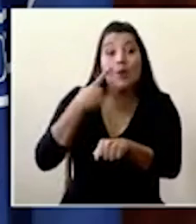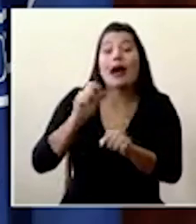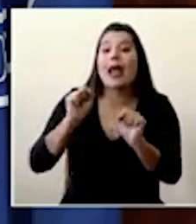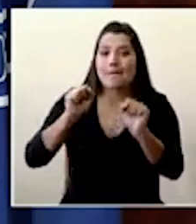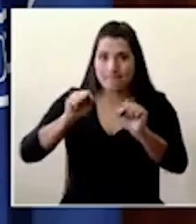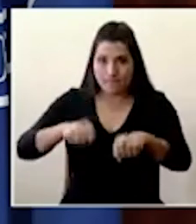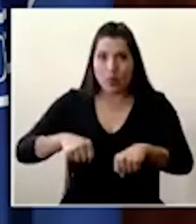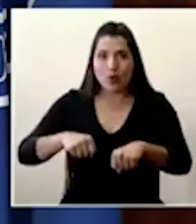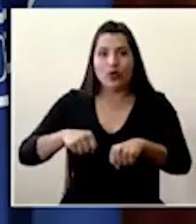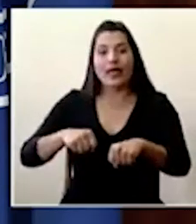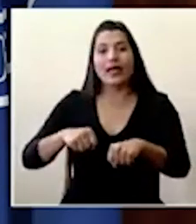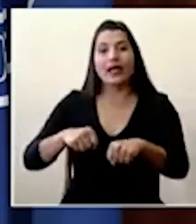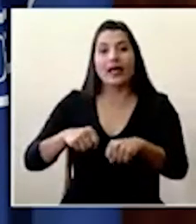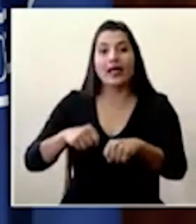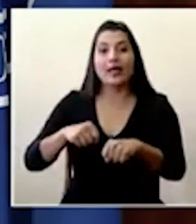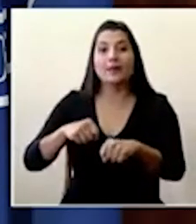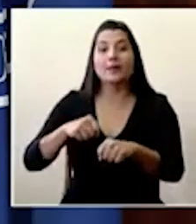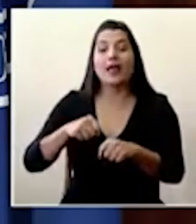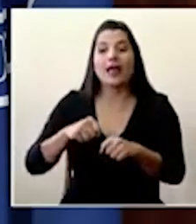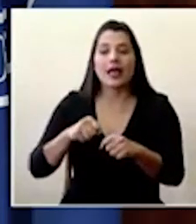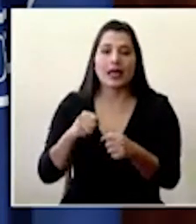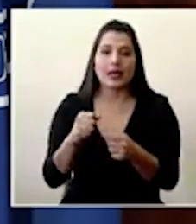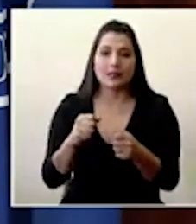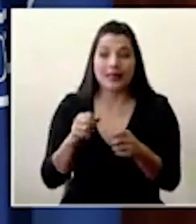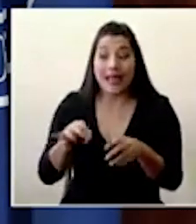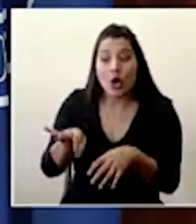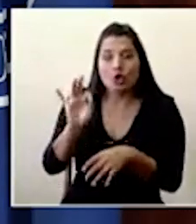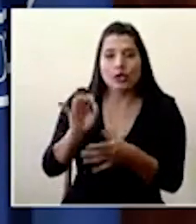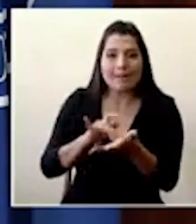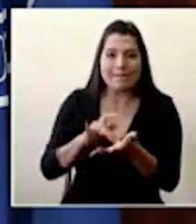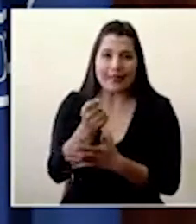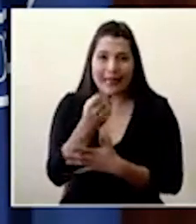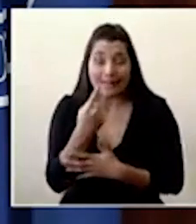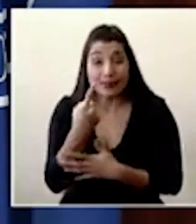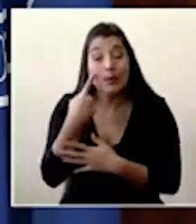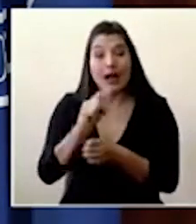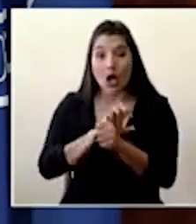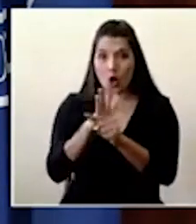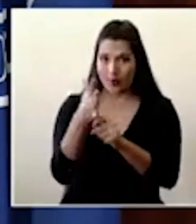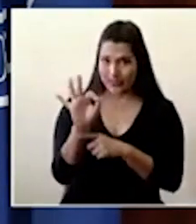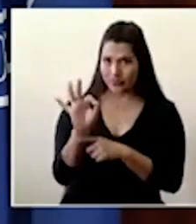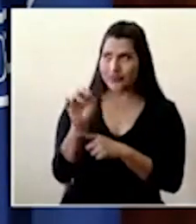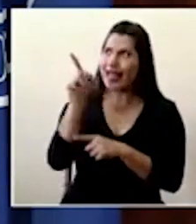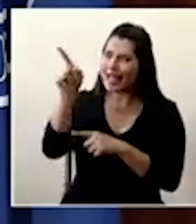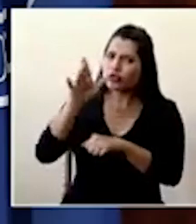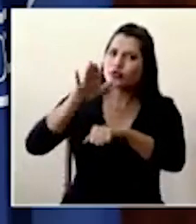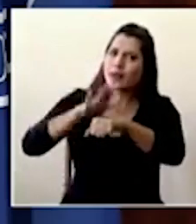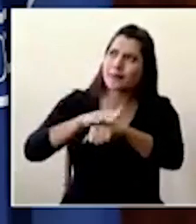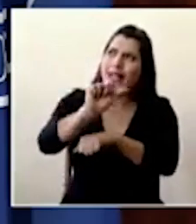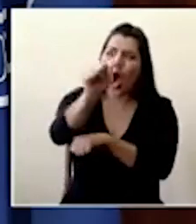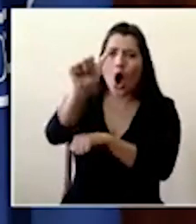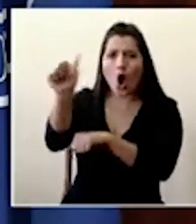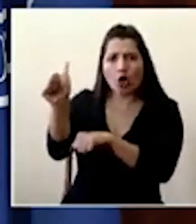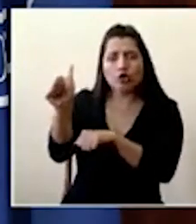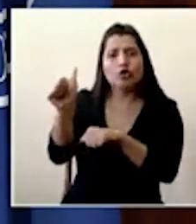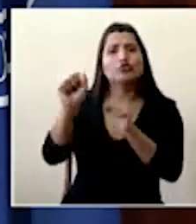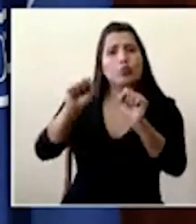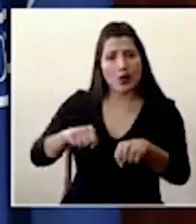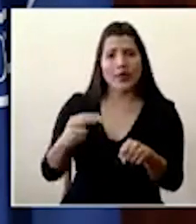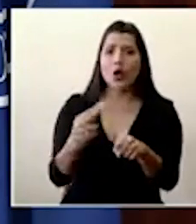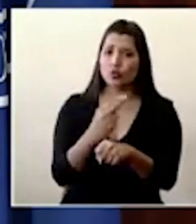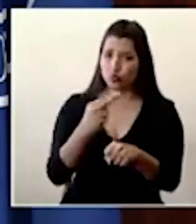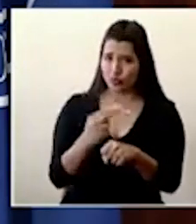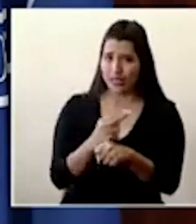voluntariamente a disposición en un solo conjunto y que los demás países podamos hacer uso de esas